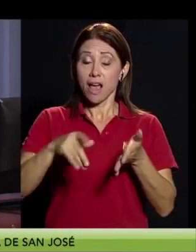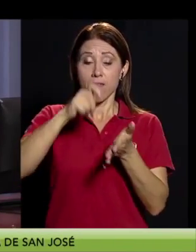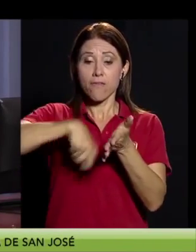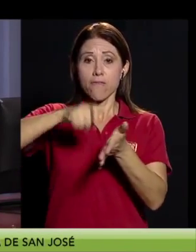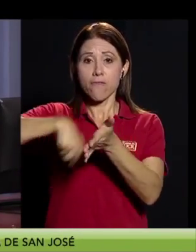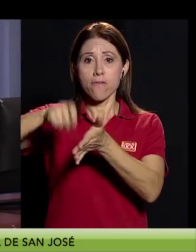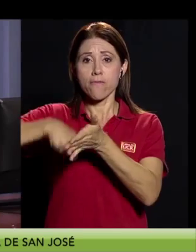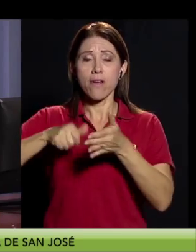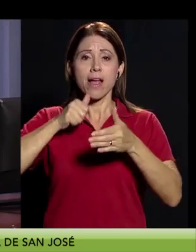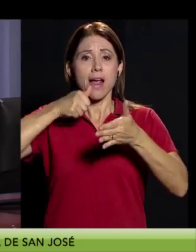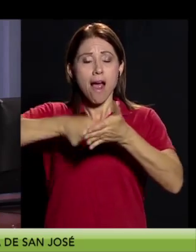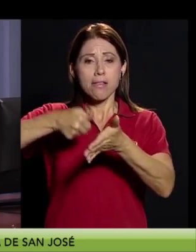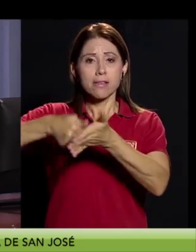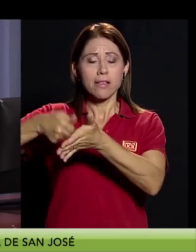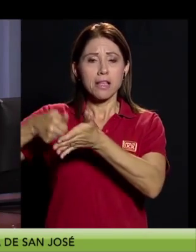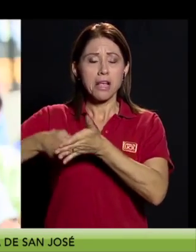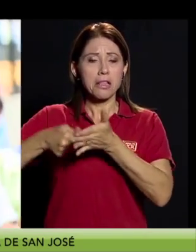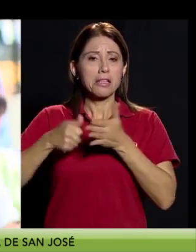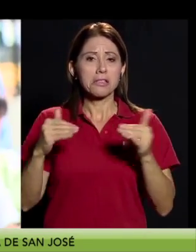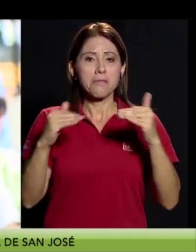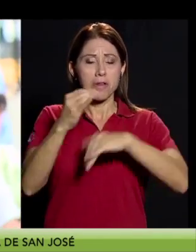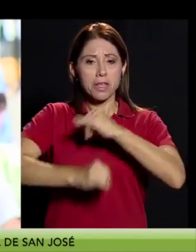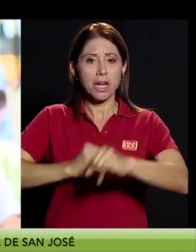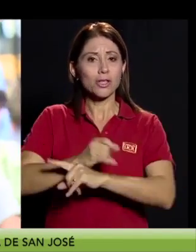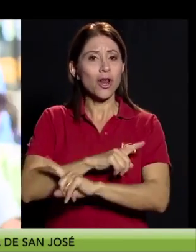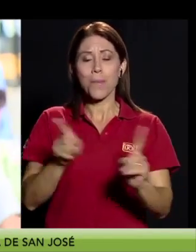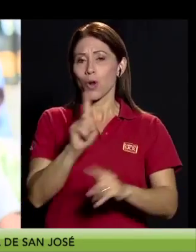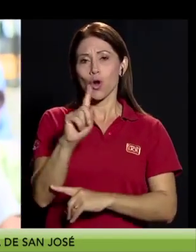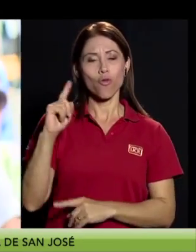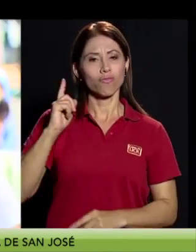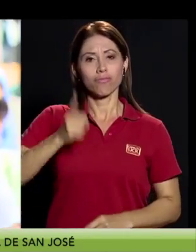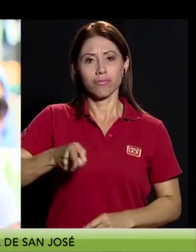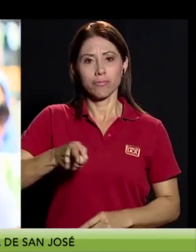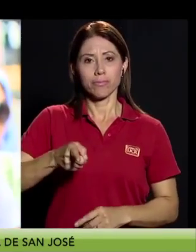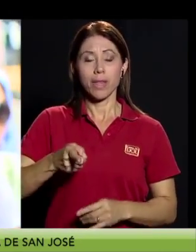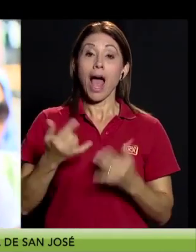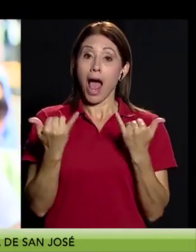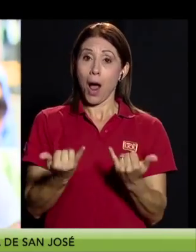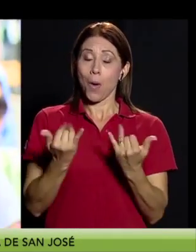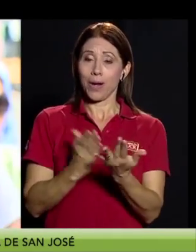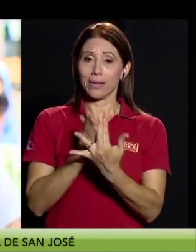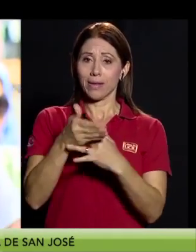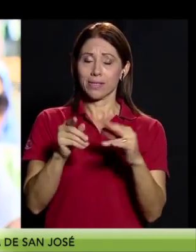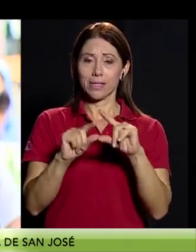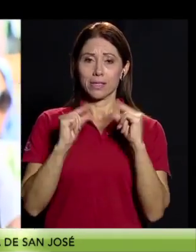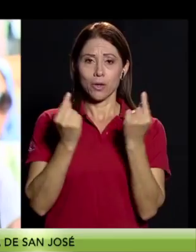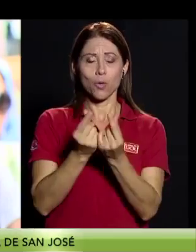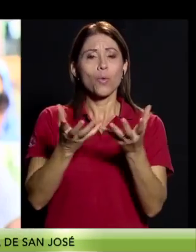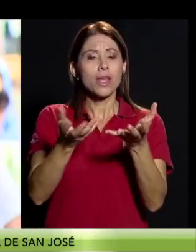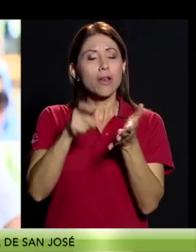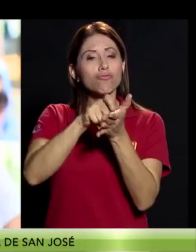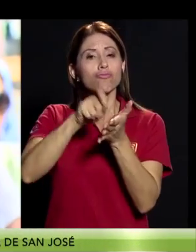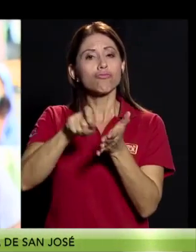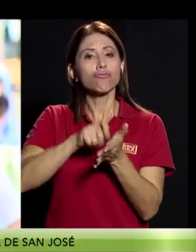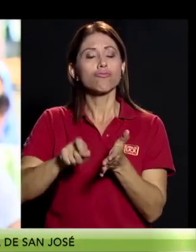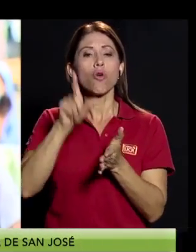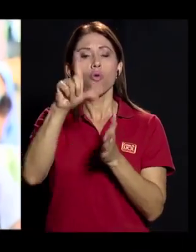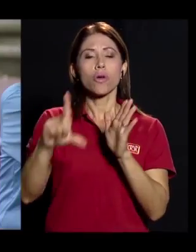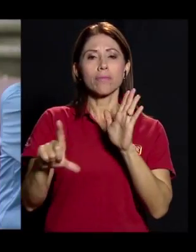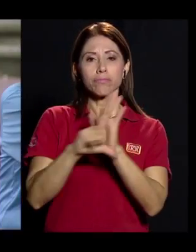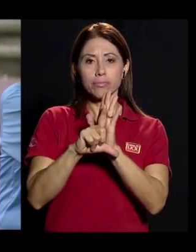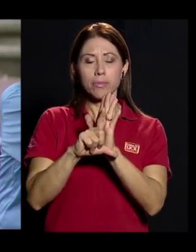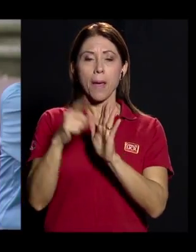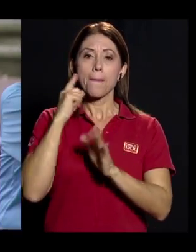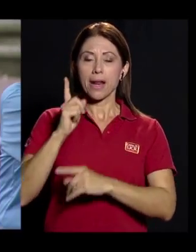cartas y planes de acción internacional que no son de acatamiento obligatorio. Es por esto que a través de este grupo se busca crear un instrumento